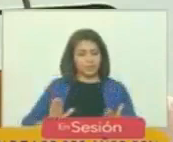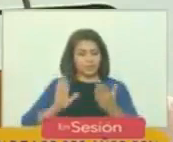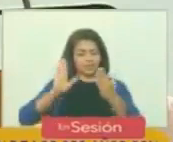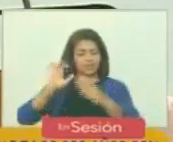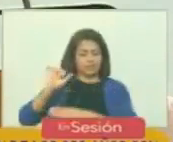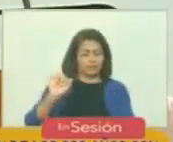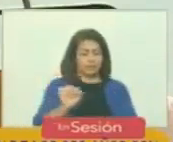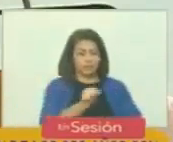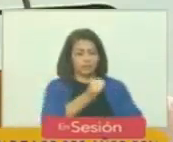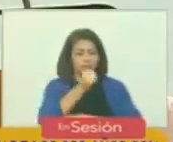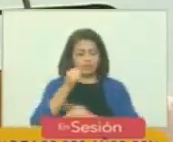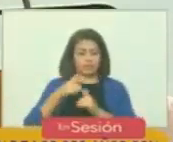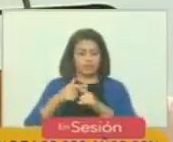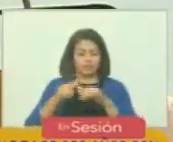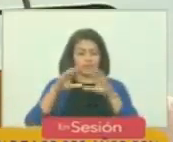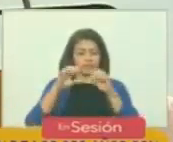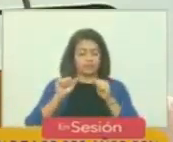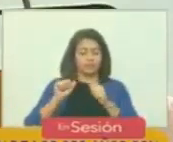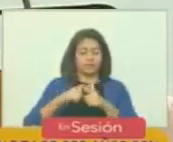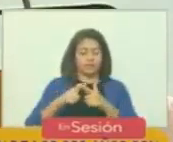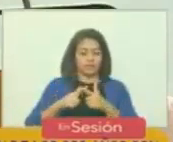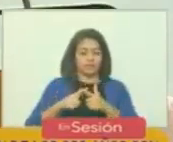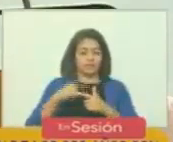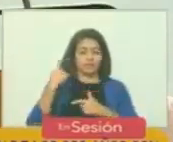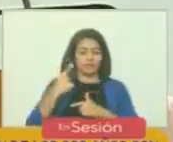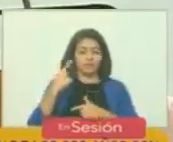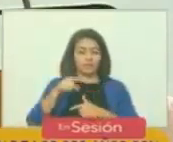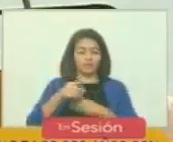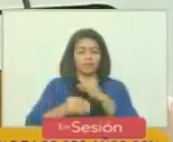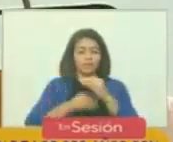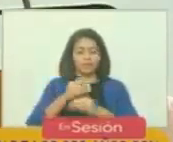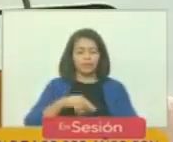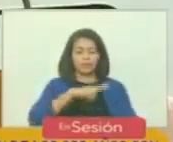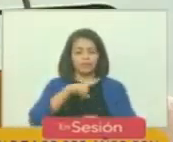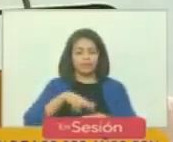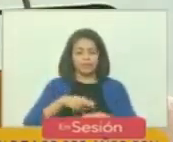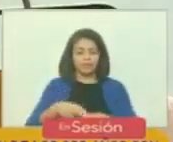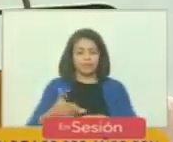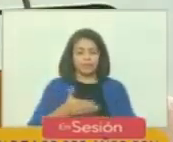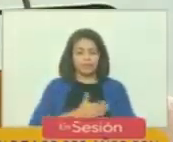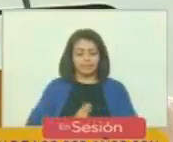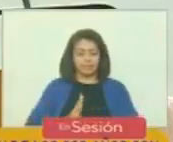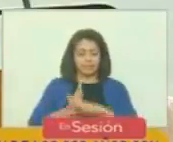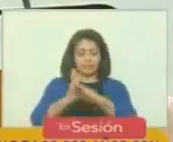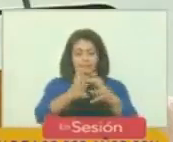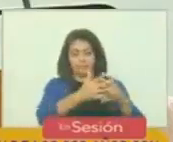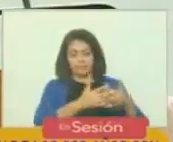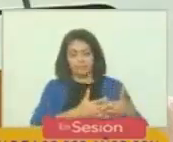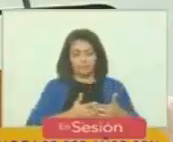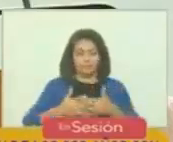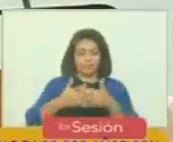derrotando un imperio somos de naturaleza anti imperialista